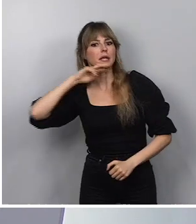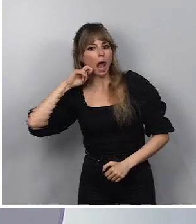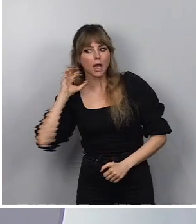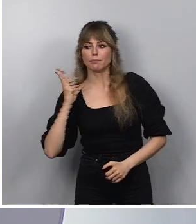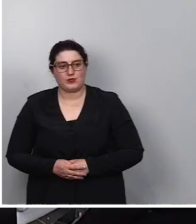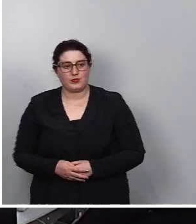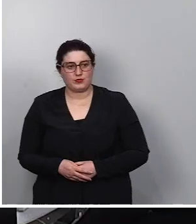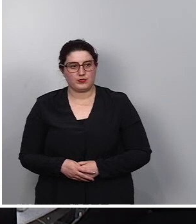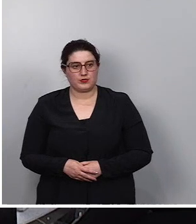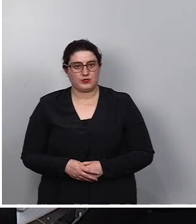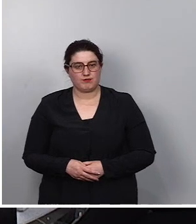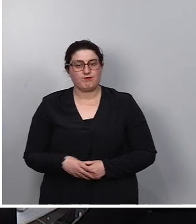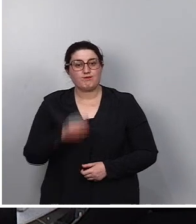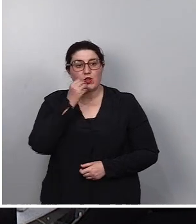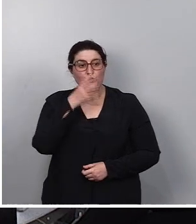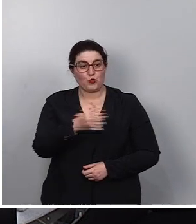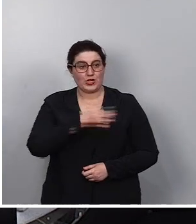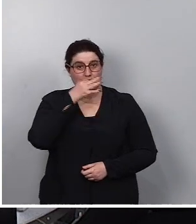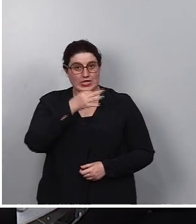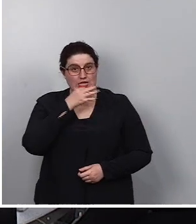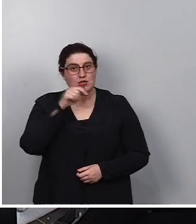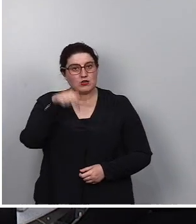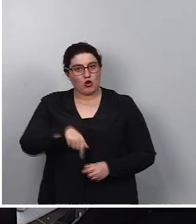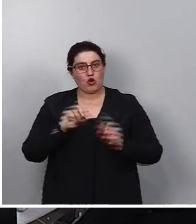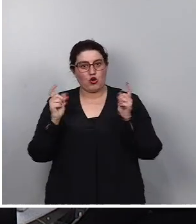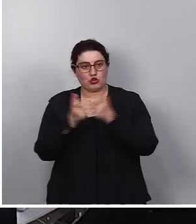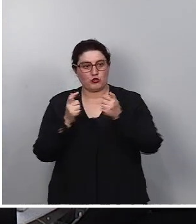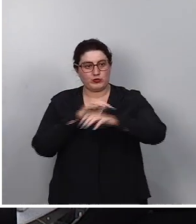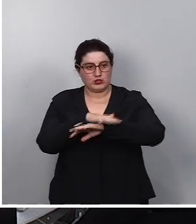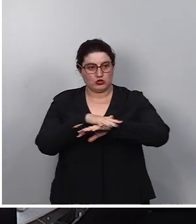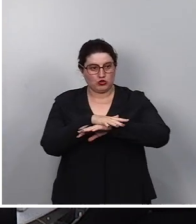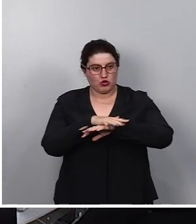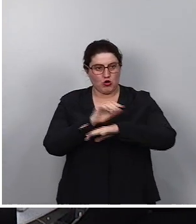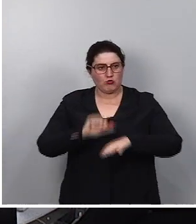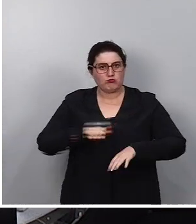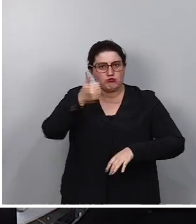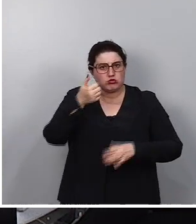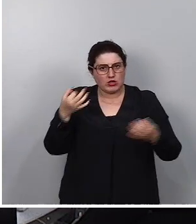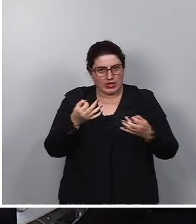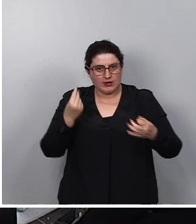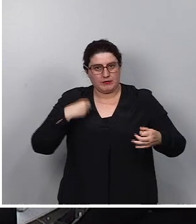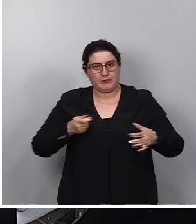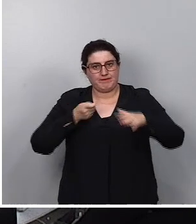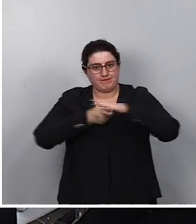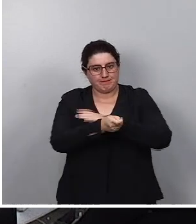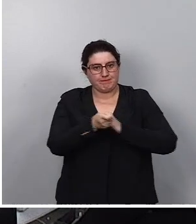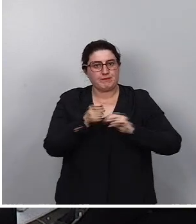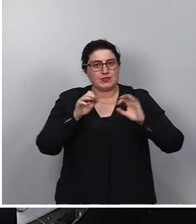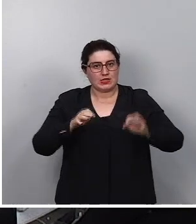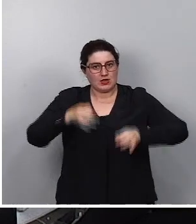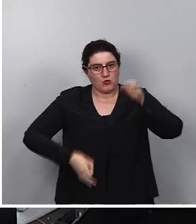con Palestina. Hoy el Consejo de Ministros ha aprobado interponer un recurso al Tribunal Constitucional